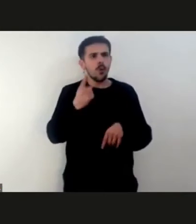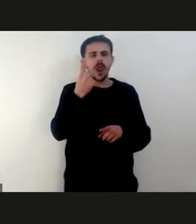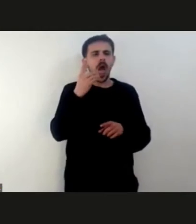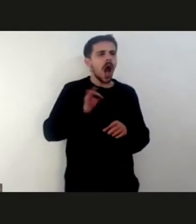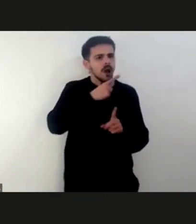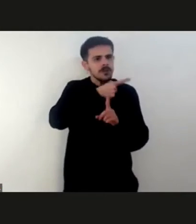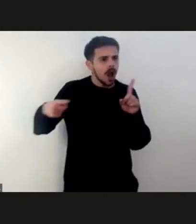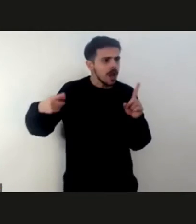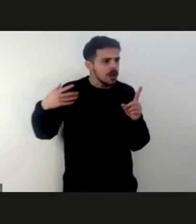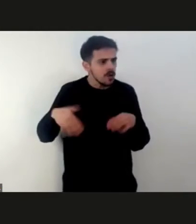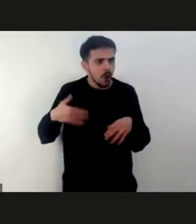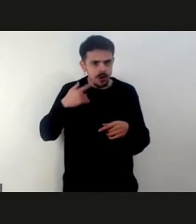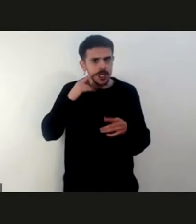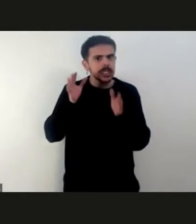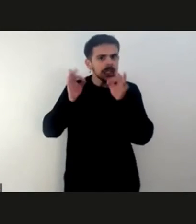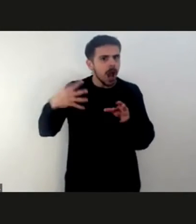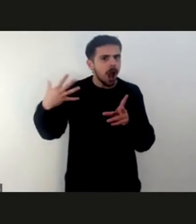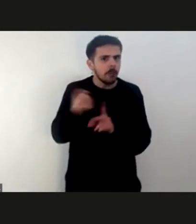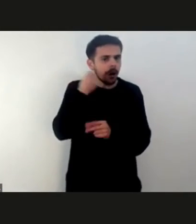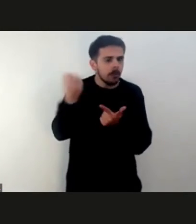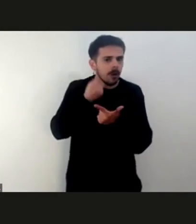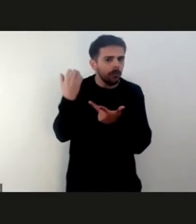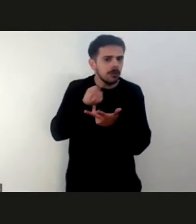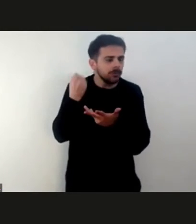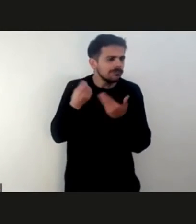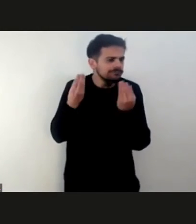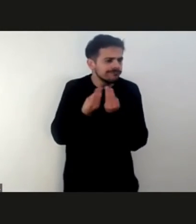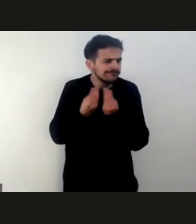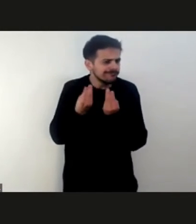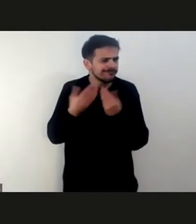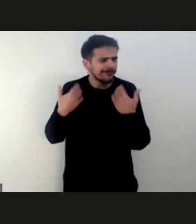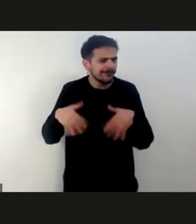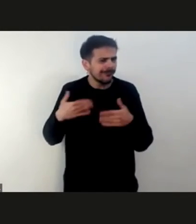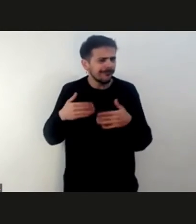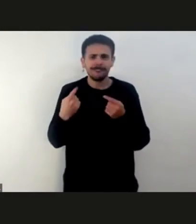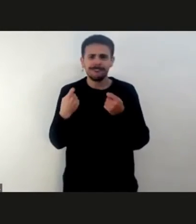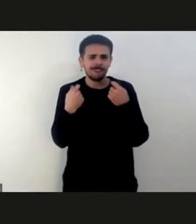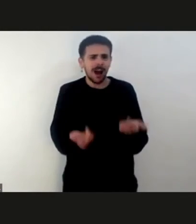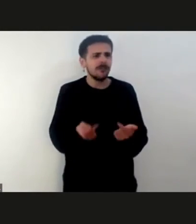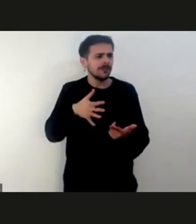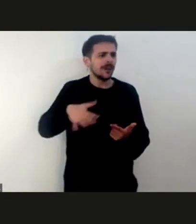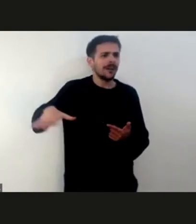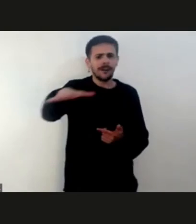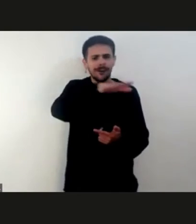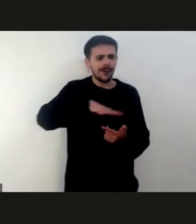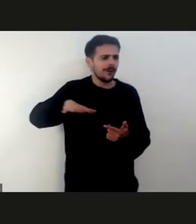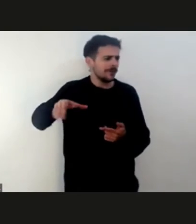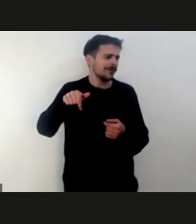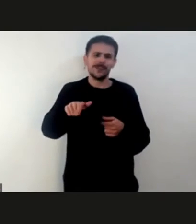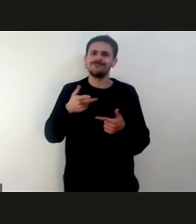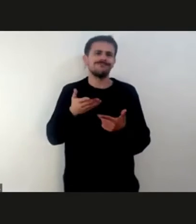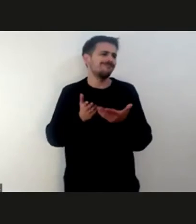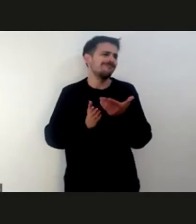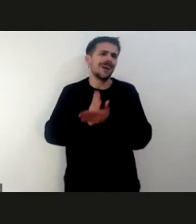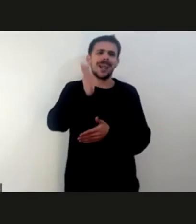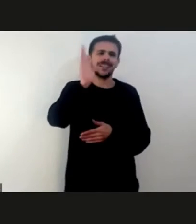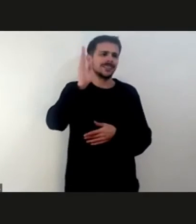cambiar para siempre. Es una pérdida también sumamente importante y